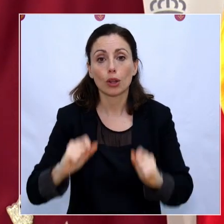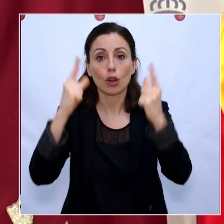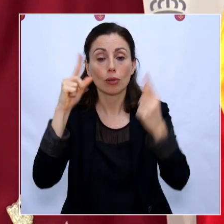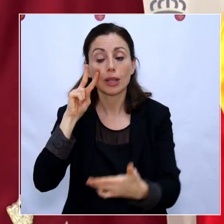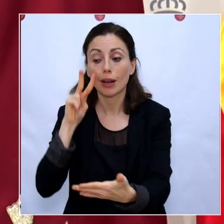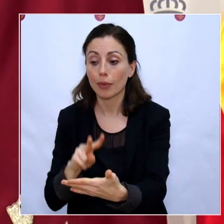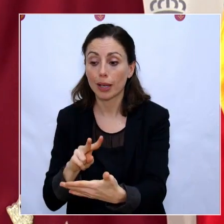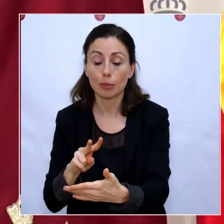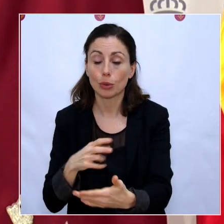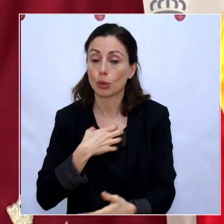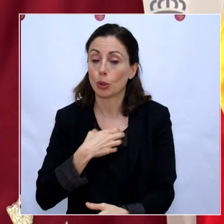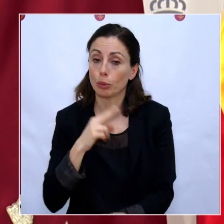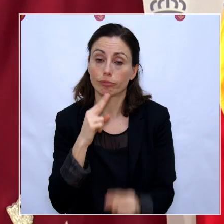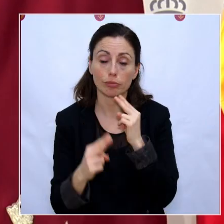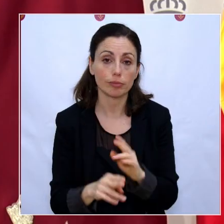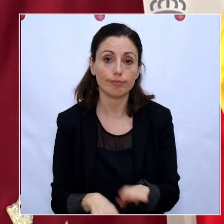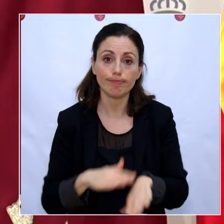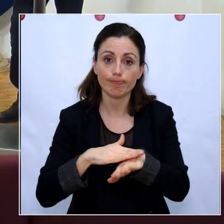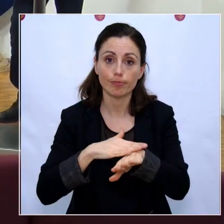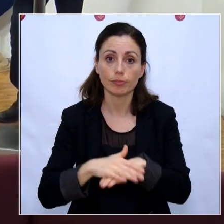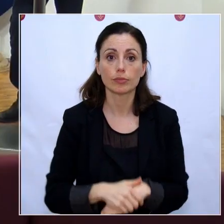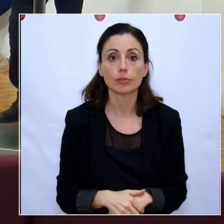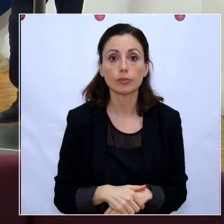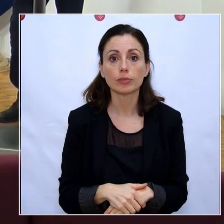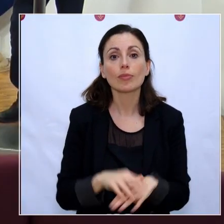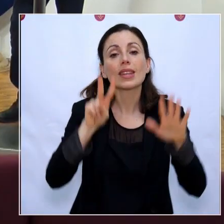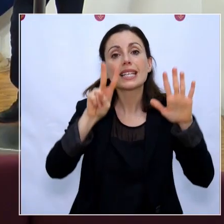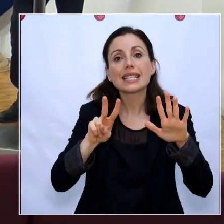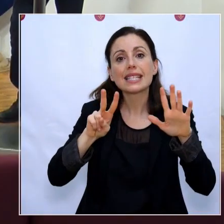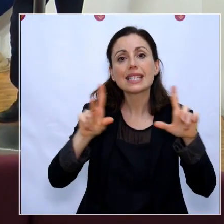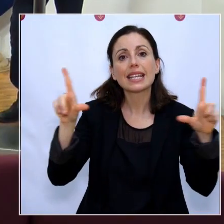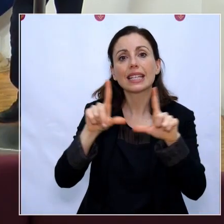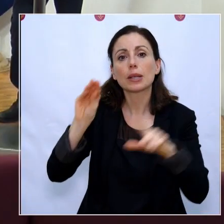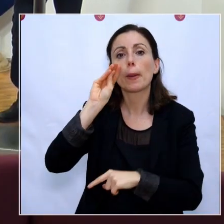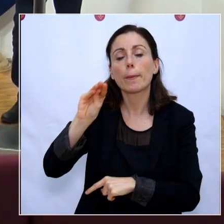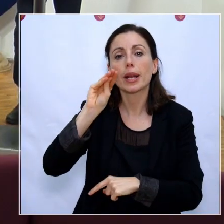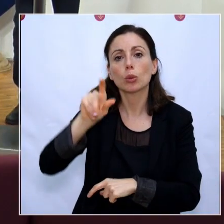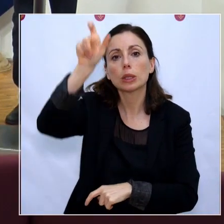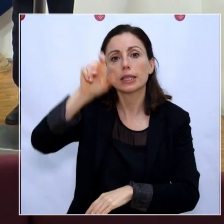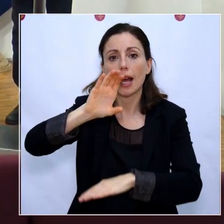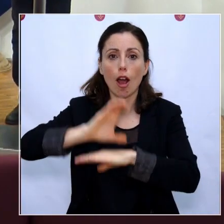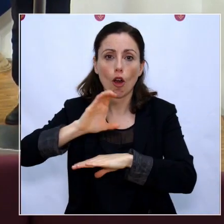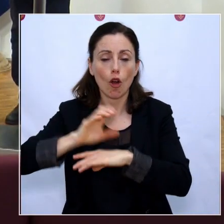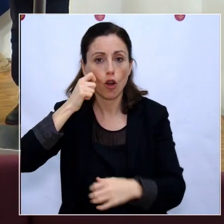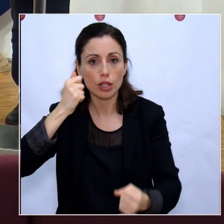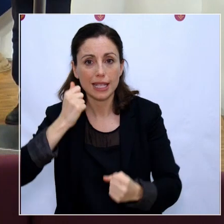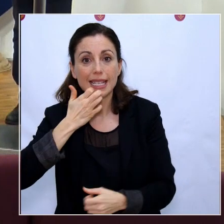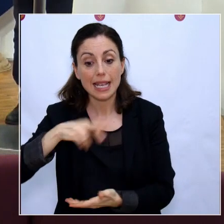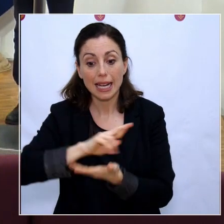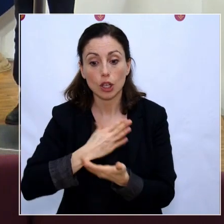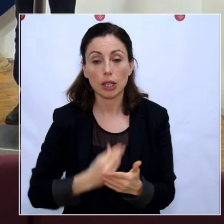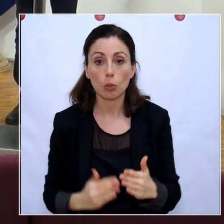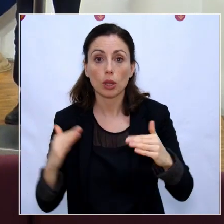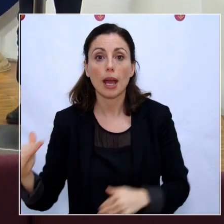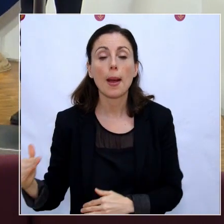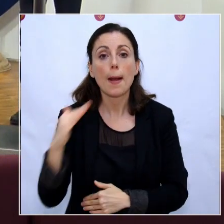no puedo responder a esa pregunta. Desde Siete Televisión preguntan al consejero de Salud si en la región se ha alcanzado ya el pico máximo